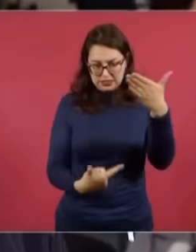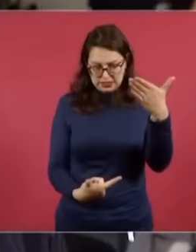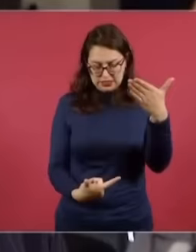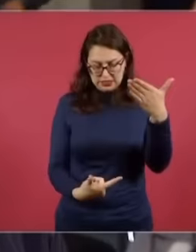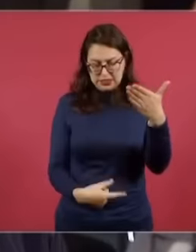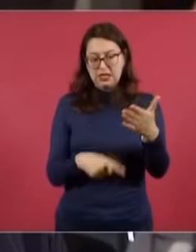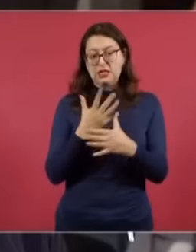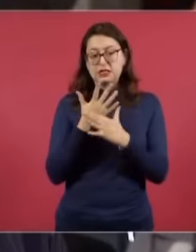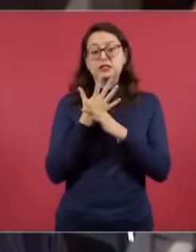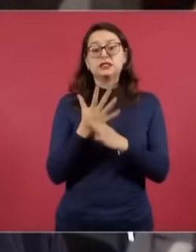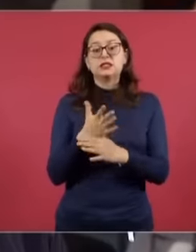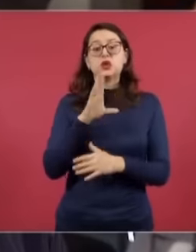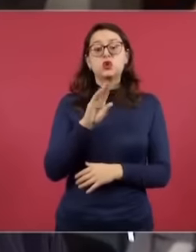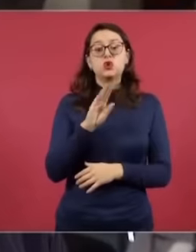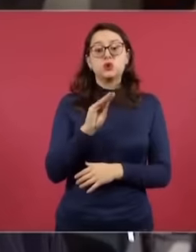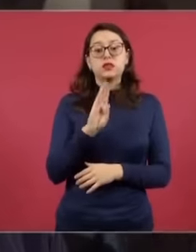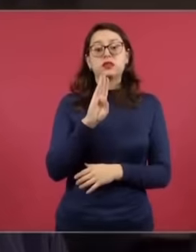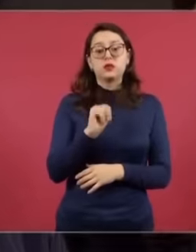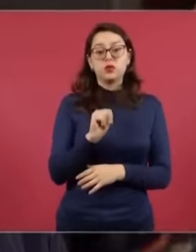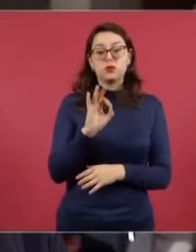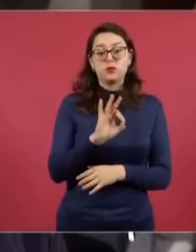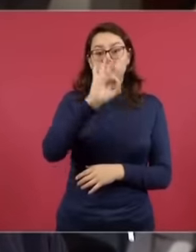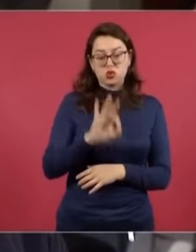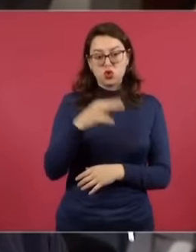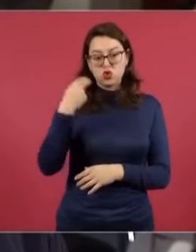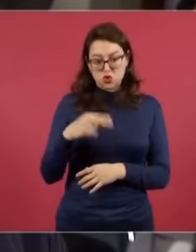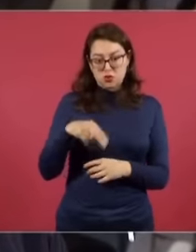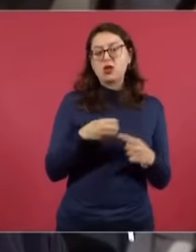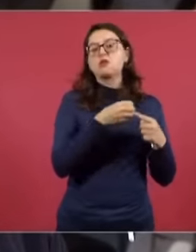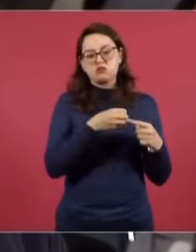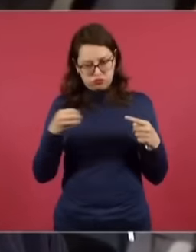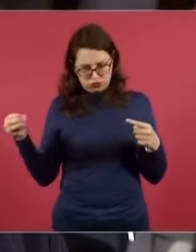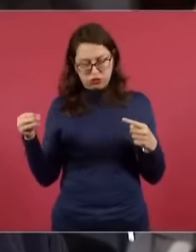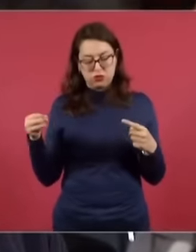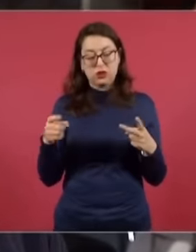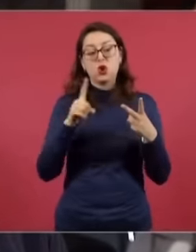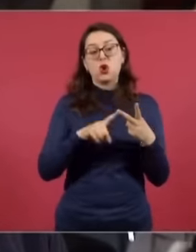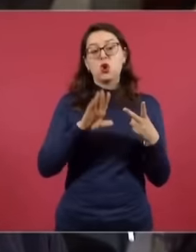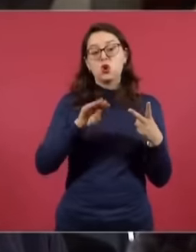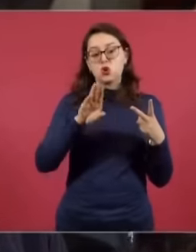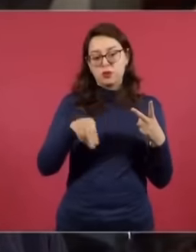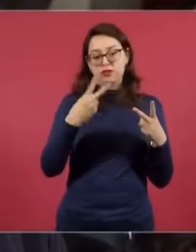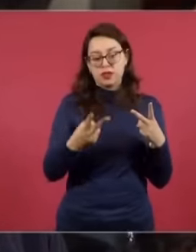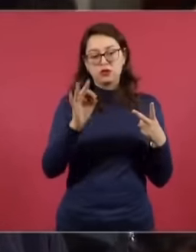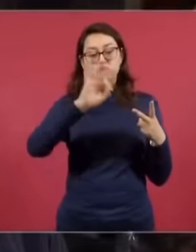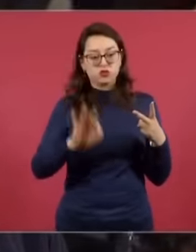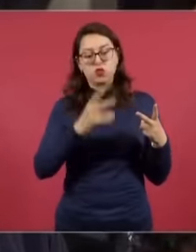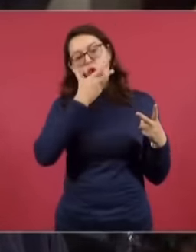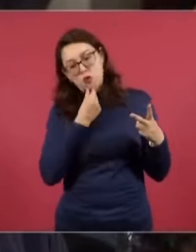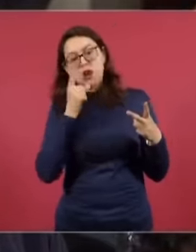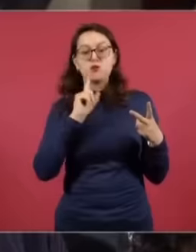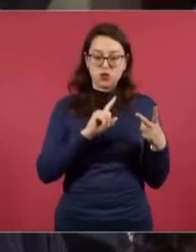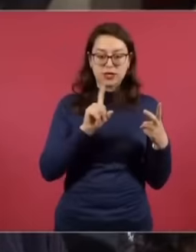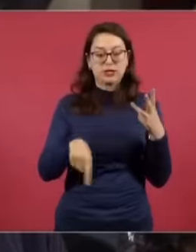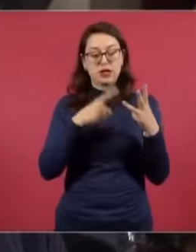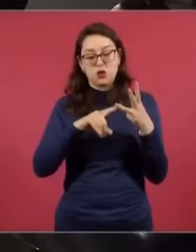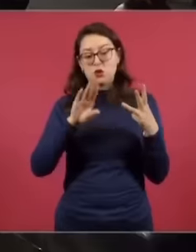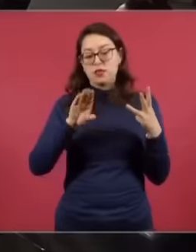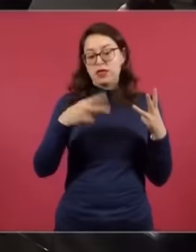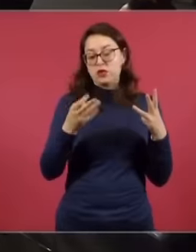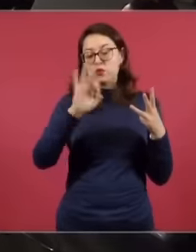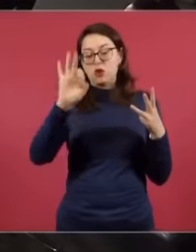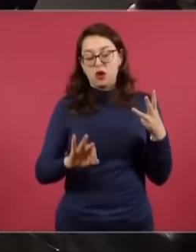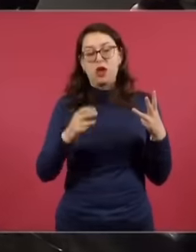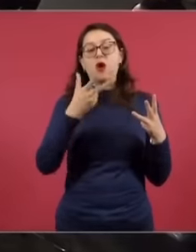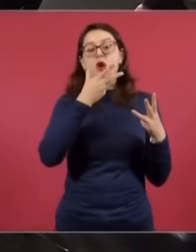que el 99 por ciento viene el nombre completo, el 92 por ciento viene el sexo, el 92 por ciento viene la edad,